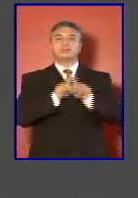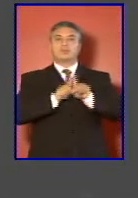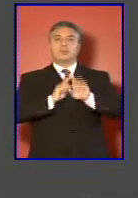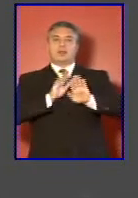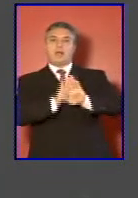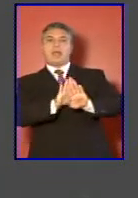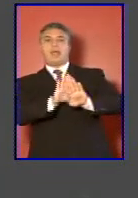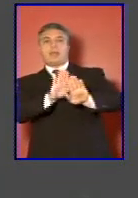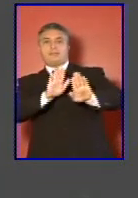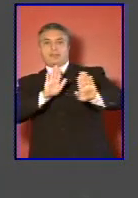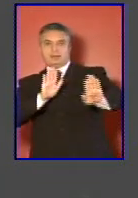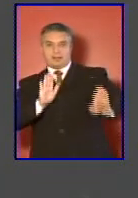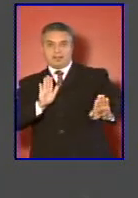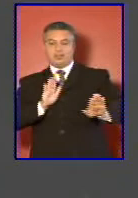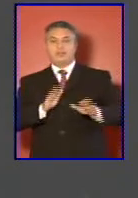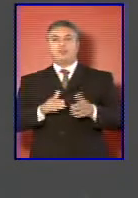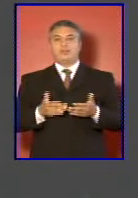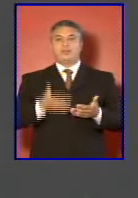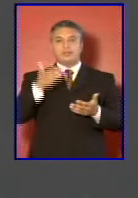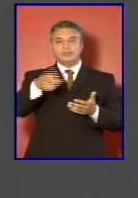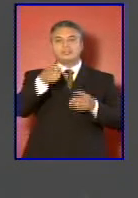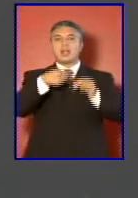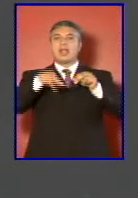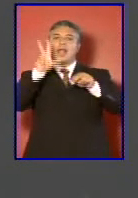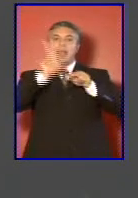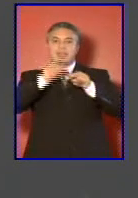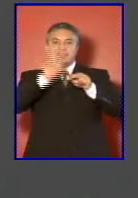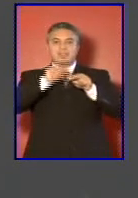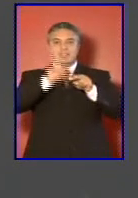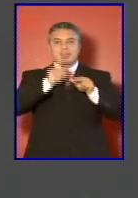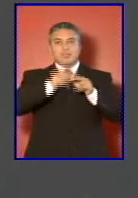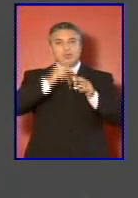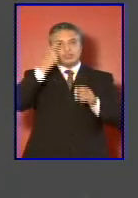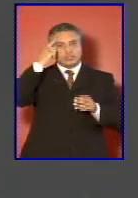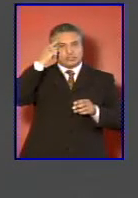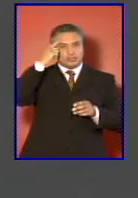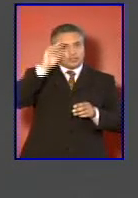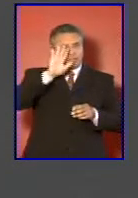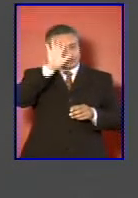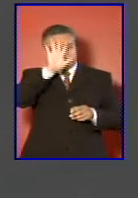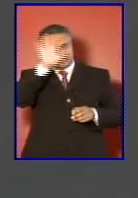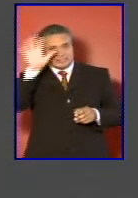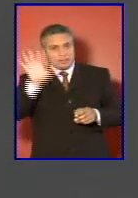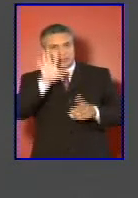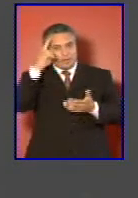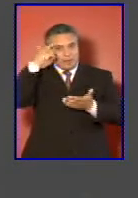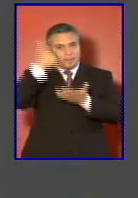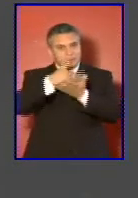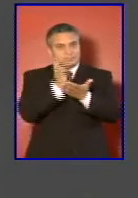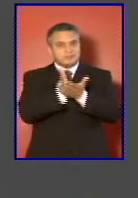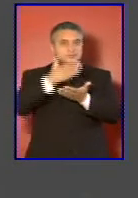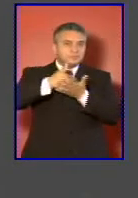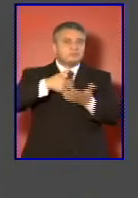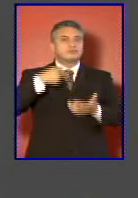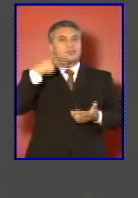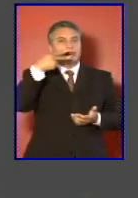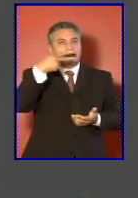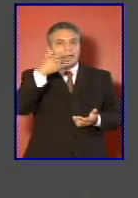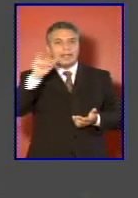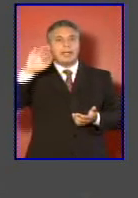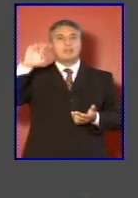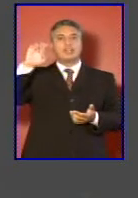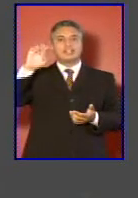de los antiguos conceptos de planificar en base a las hipótesis de